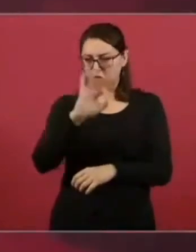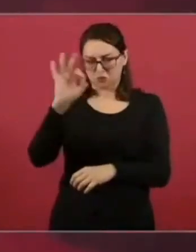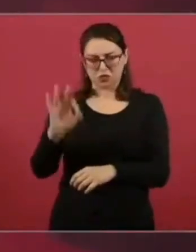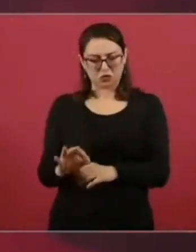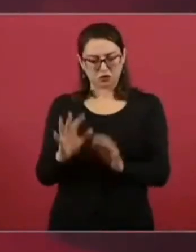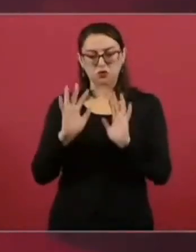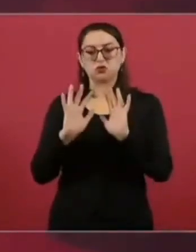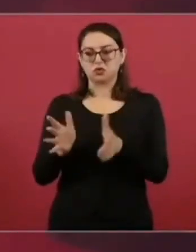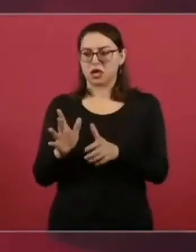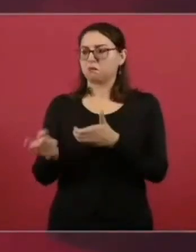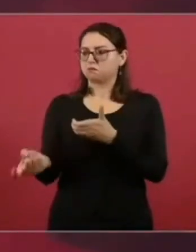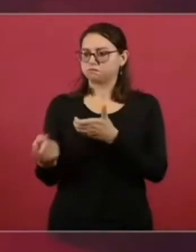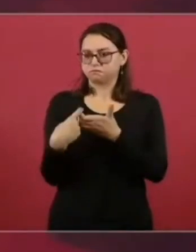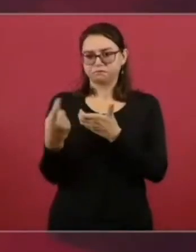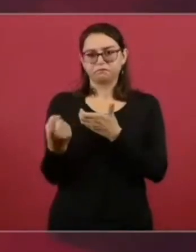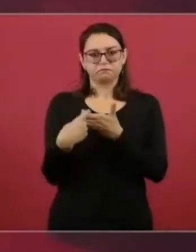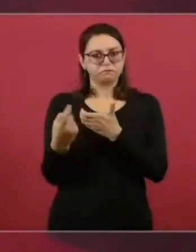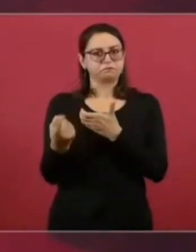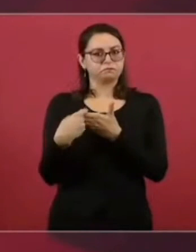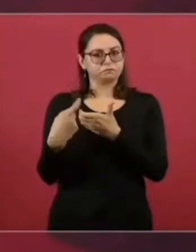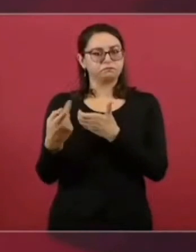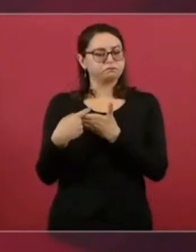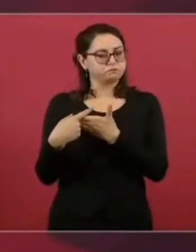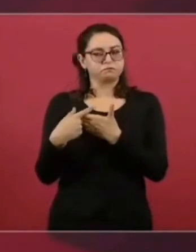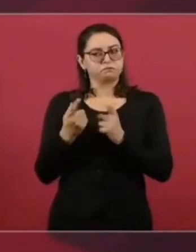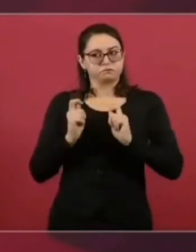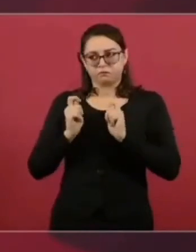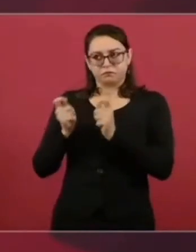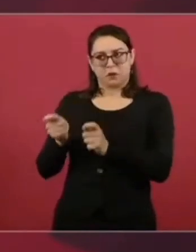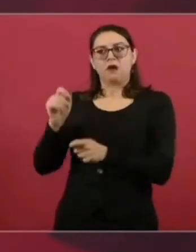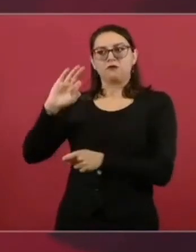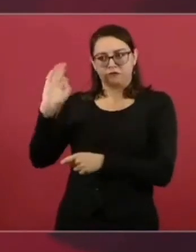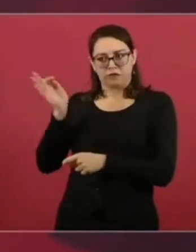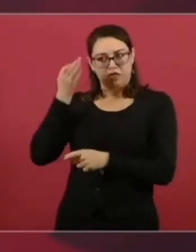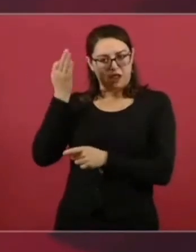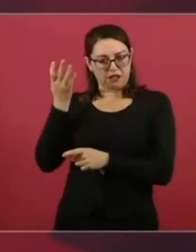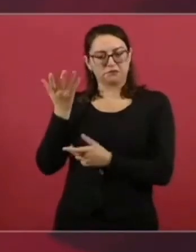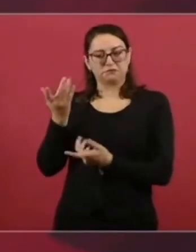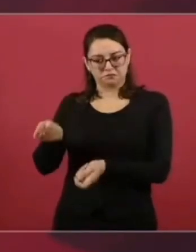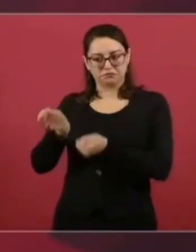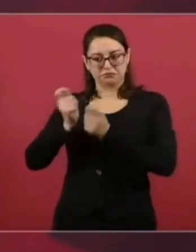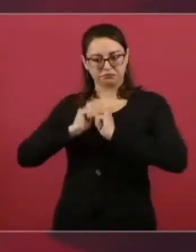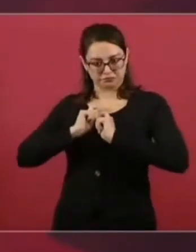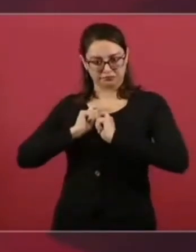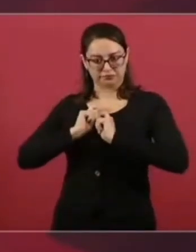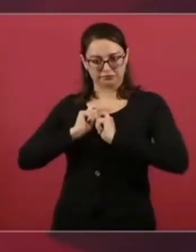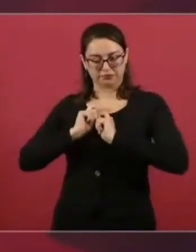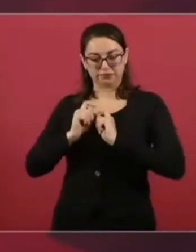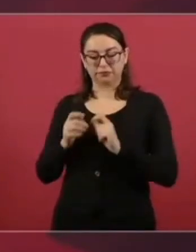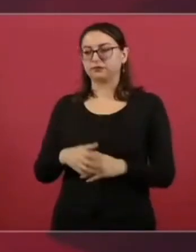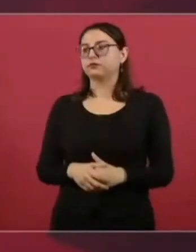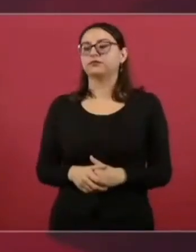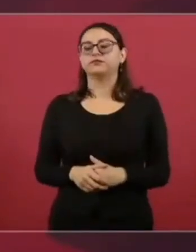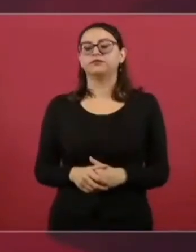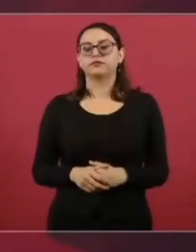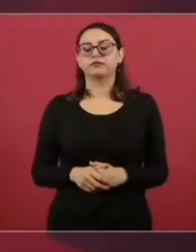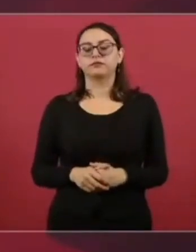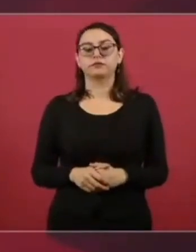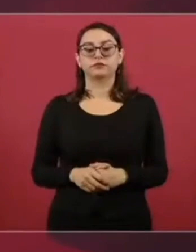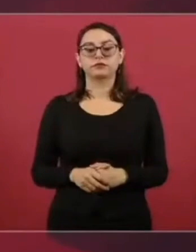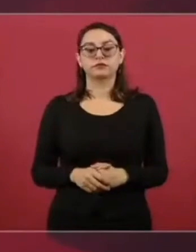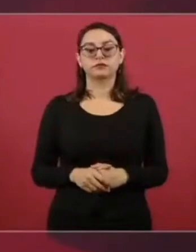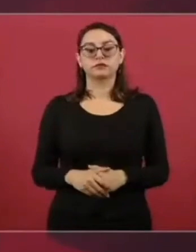Nayarit comenzamos, aquí se informa cada 15 días.